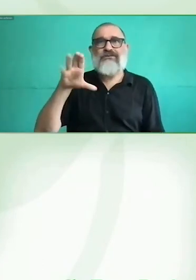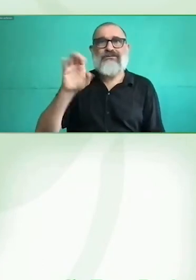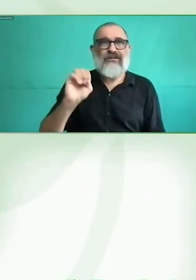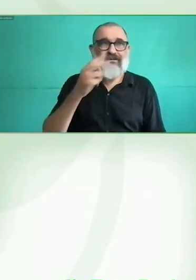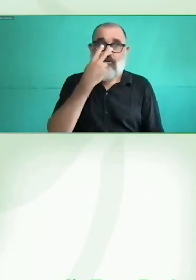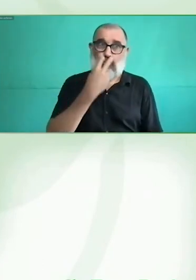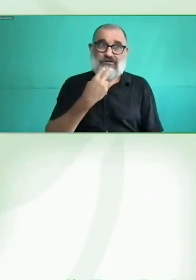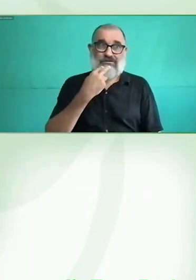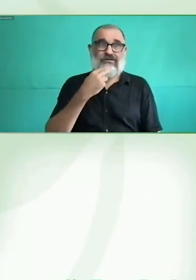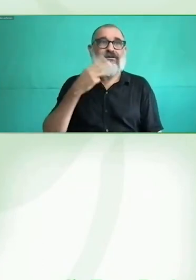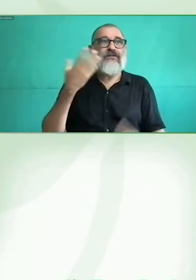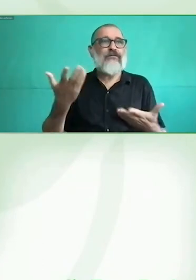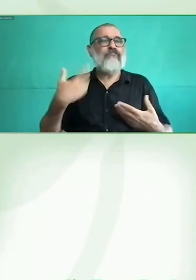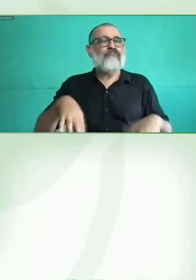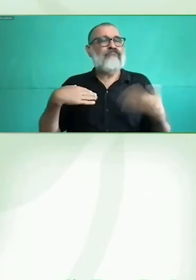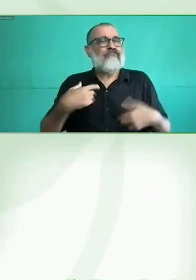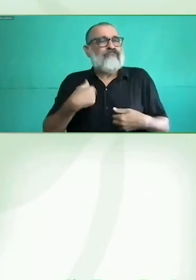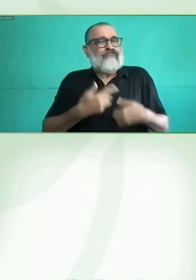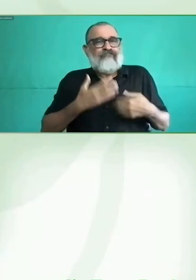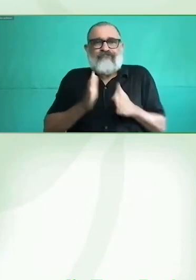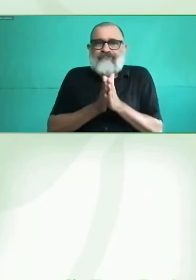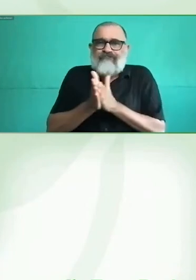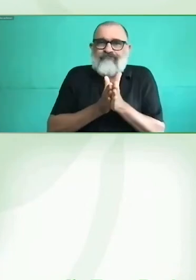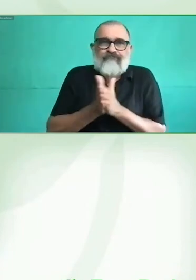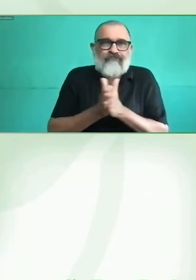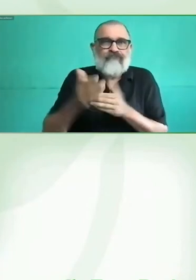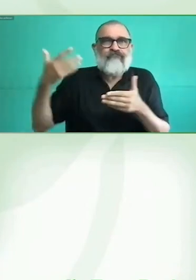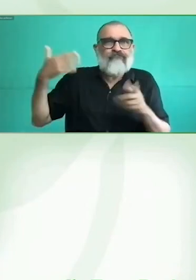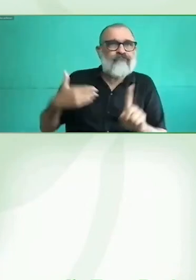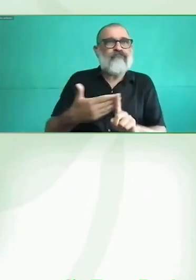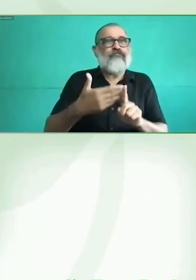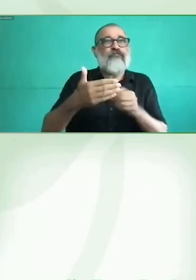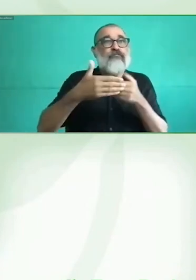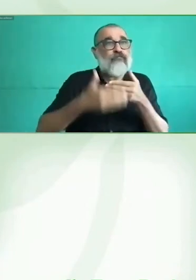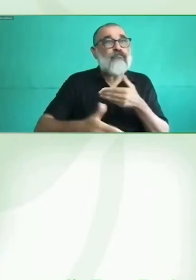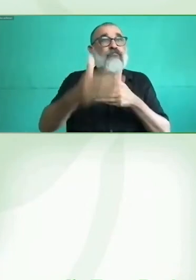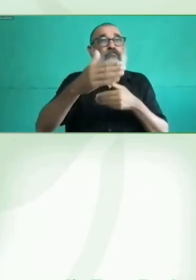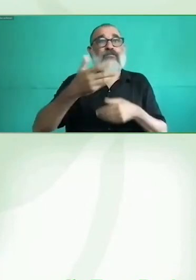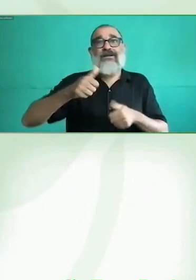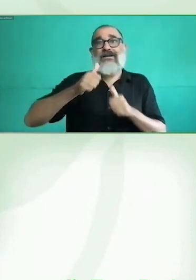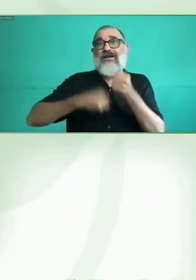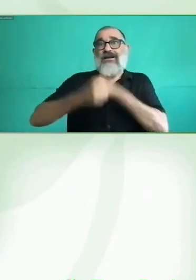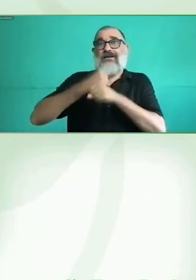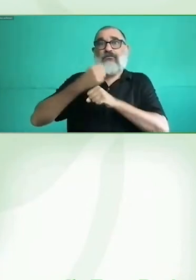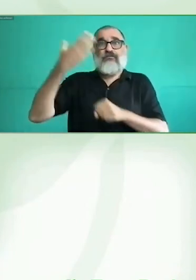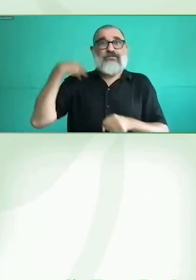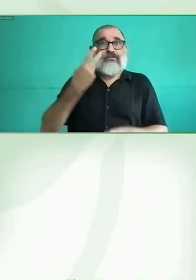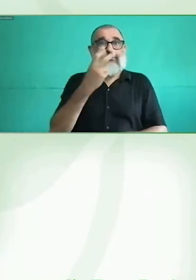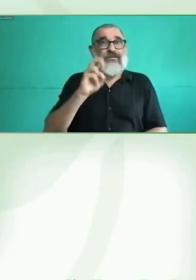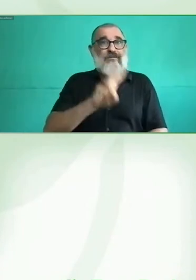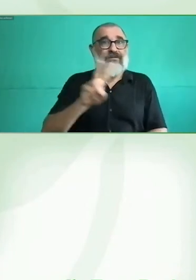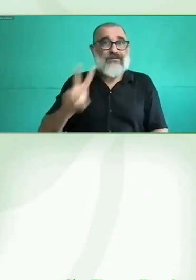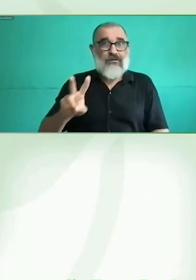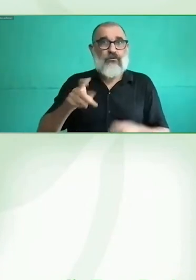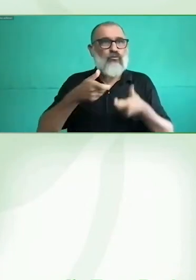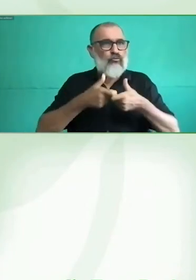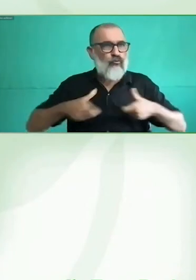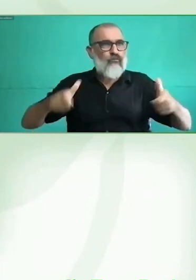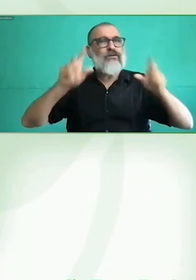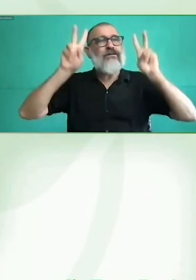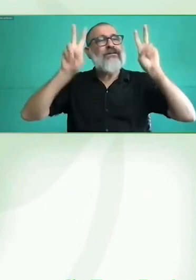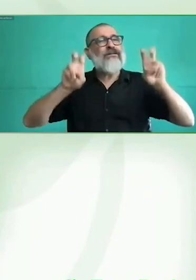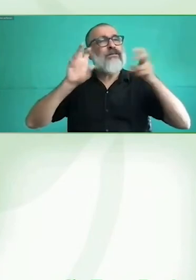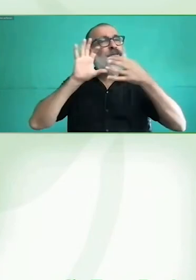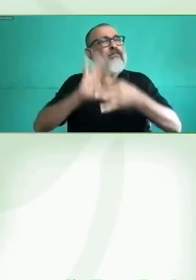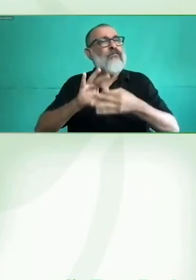contamos con el apoyo del Grupo Social 11 y de Fundación 11 específicamente, como coorganizadores de estos eventos. Así que quiero agradecerles